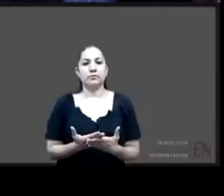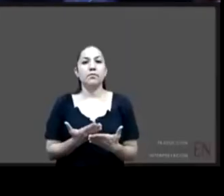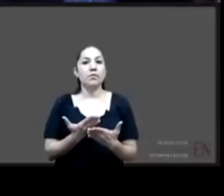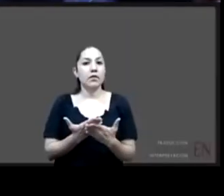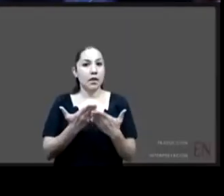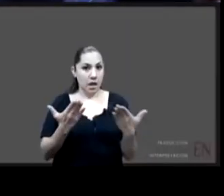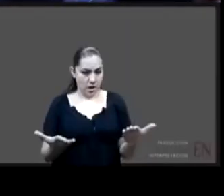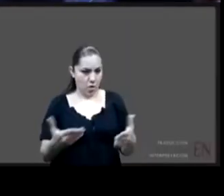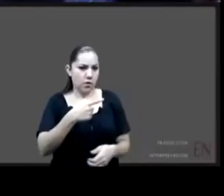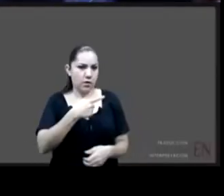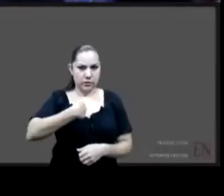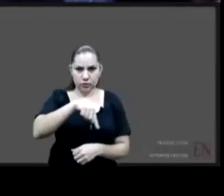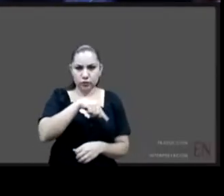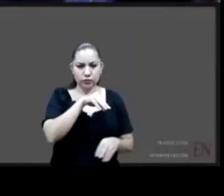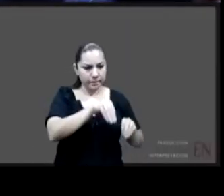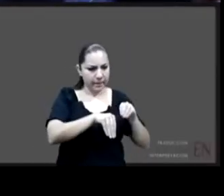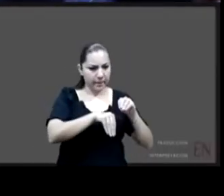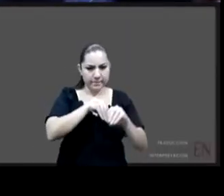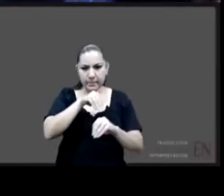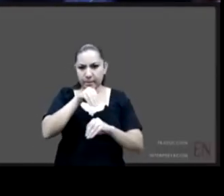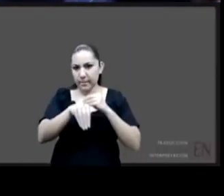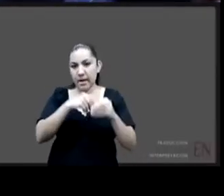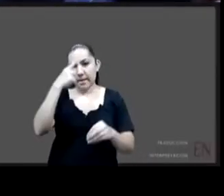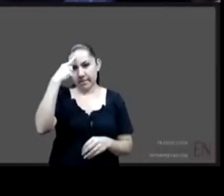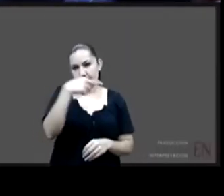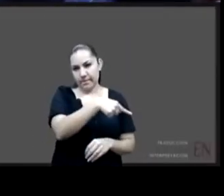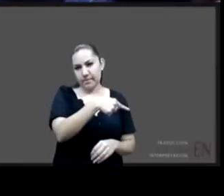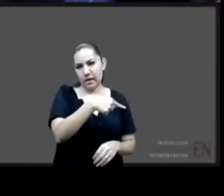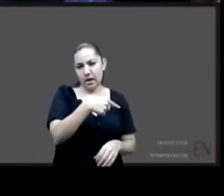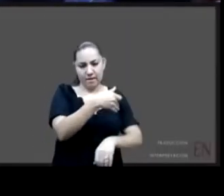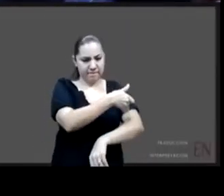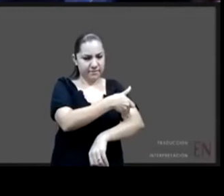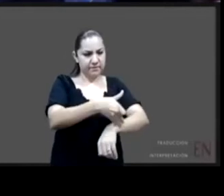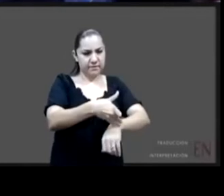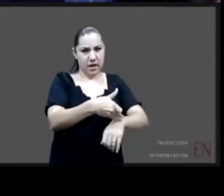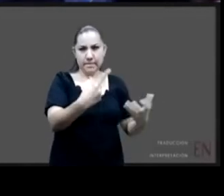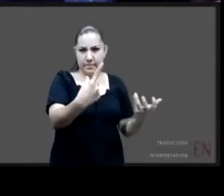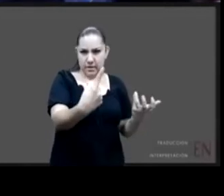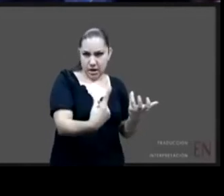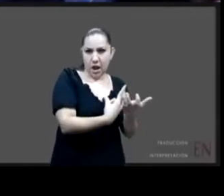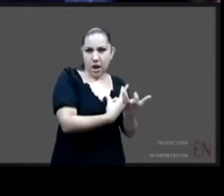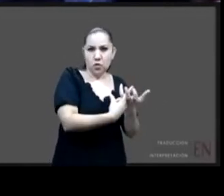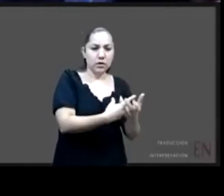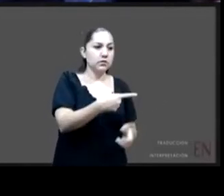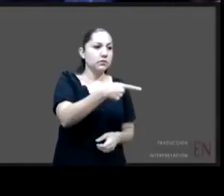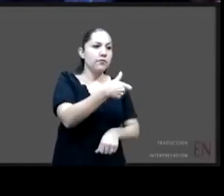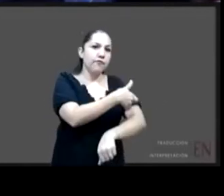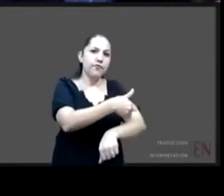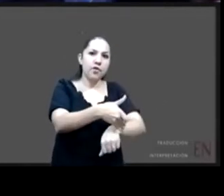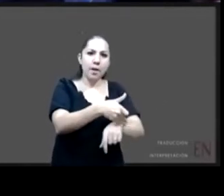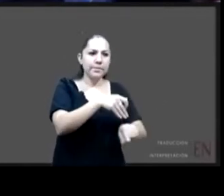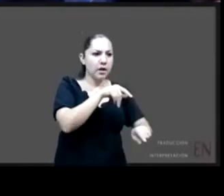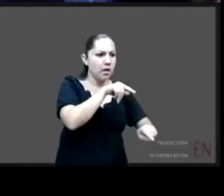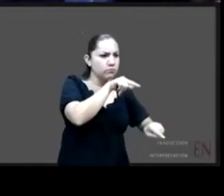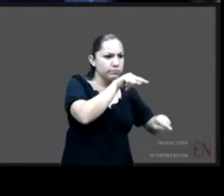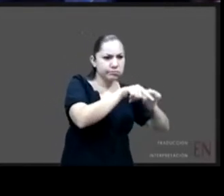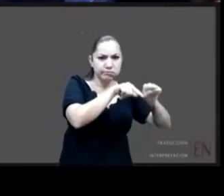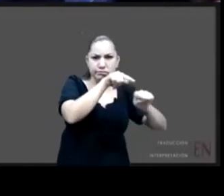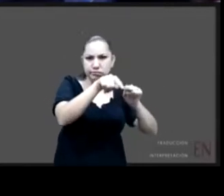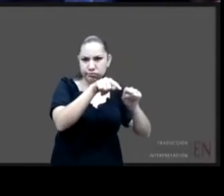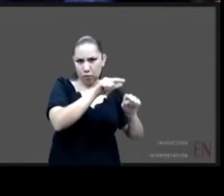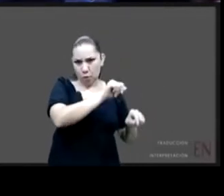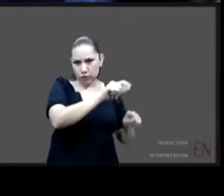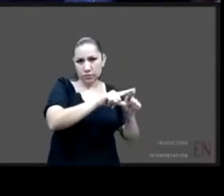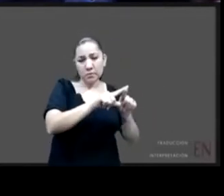familia extensa que es como vos bien dijiste es una práctica muy arraigada en la cultura pero estamos